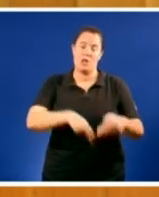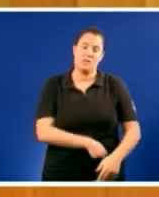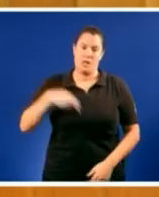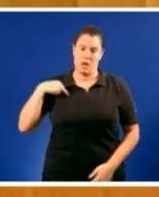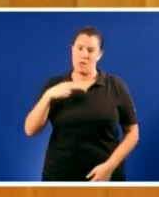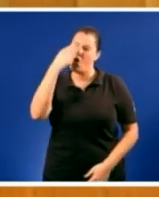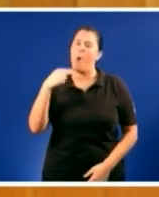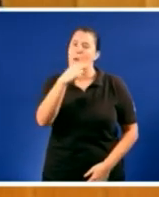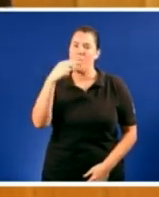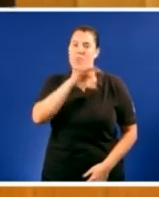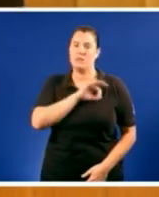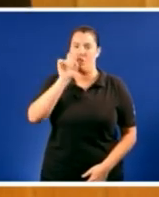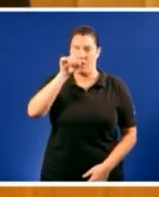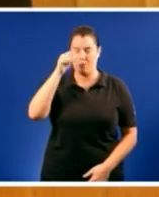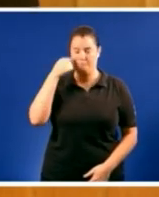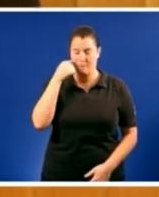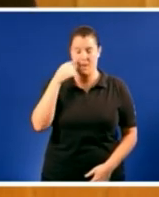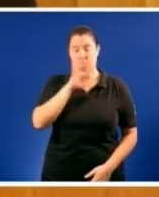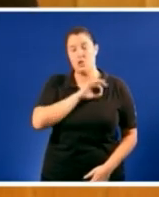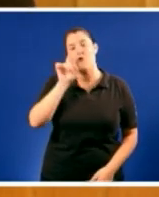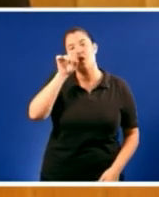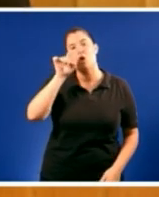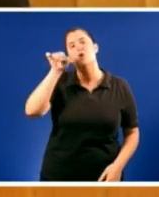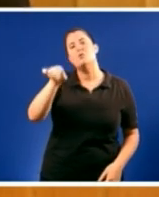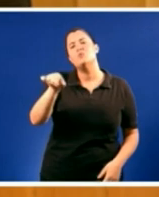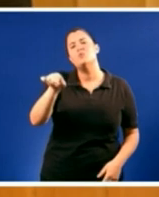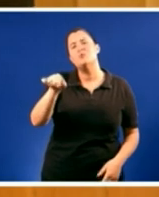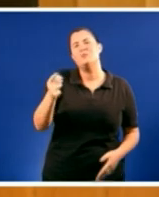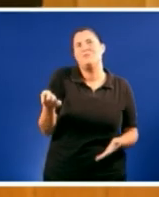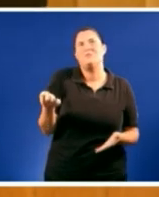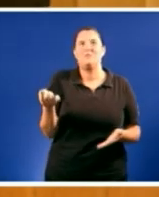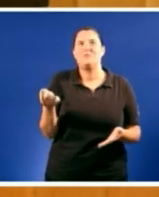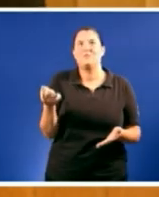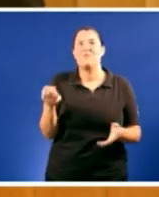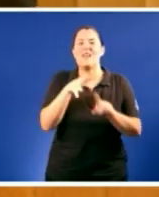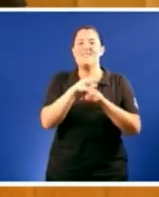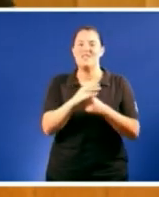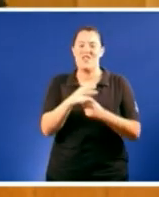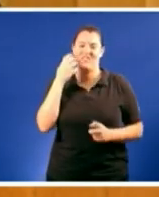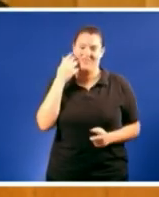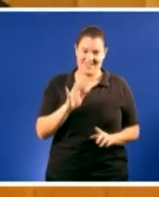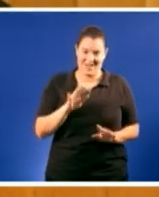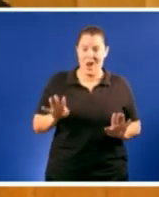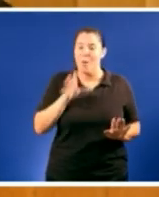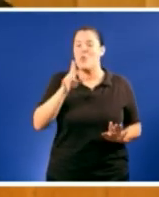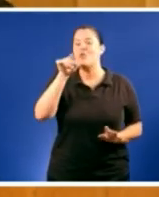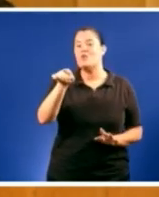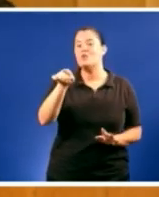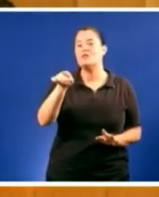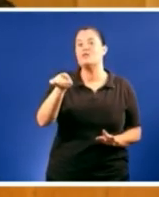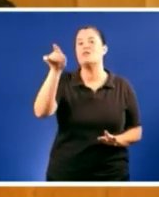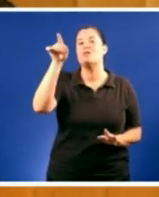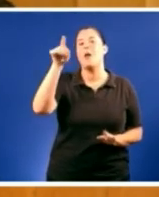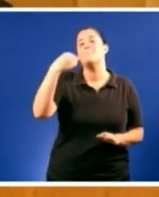Mire señor Feijó con vostedes dase un paradoxo é presidente dun goberno autonómico